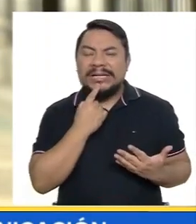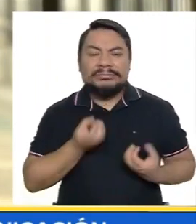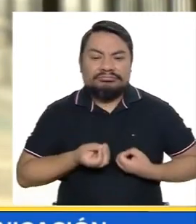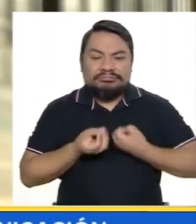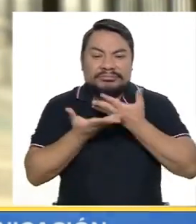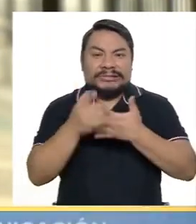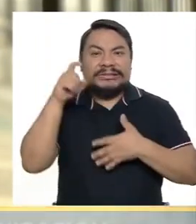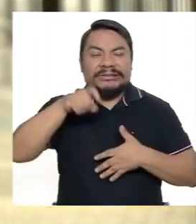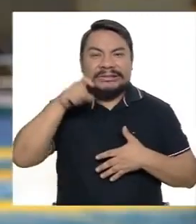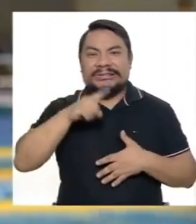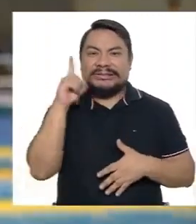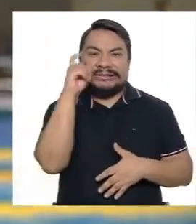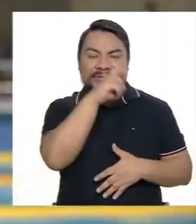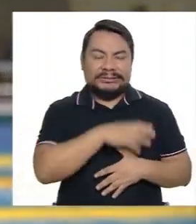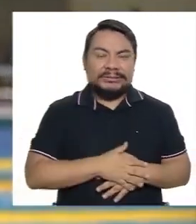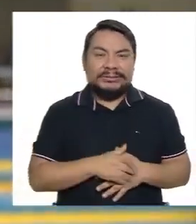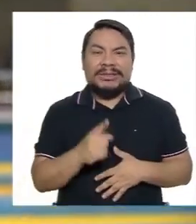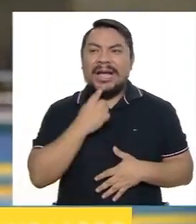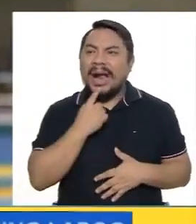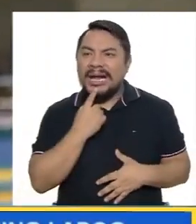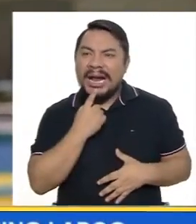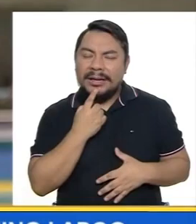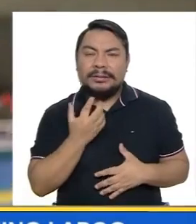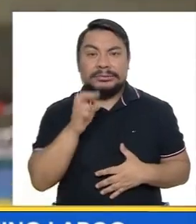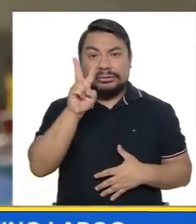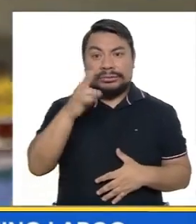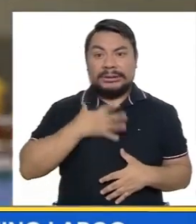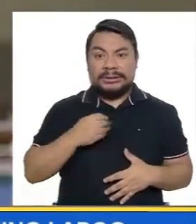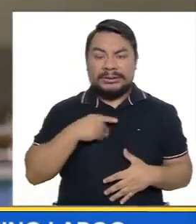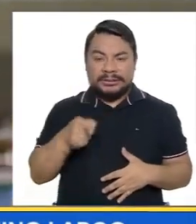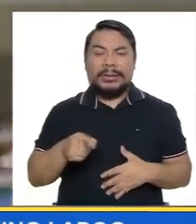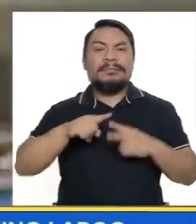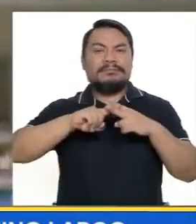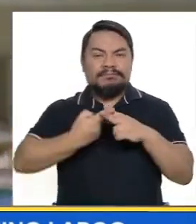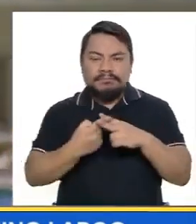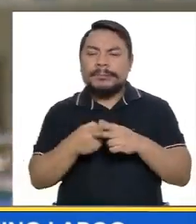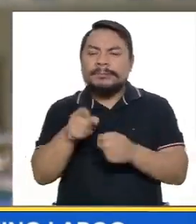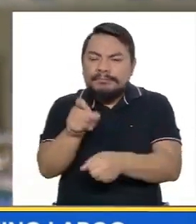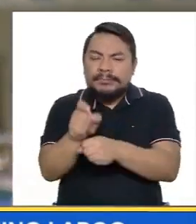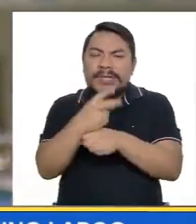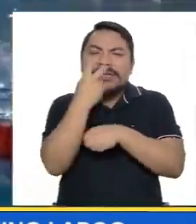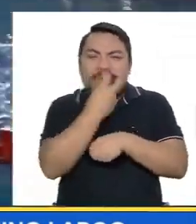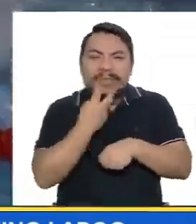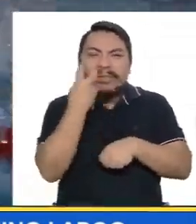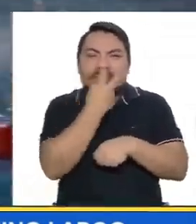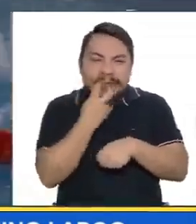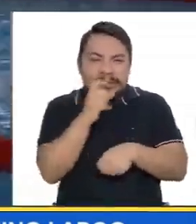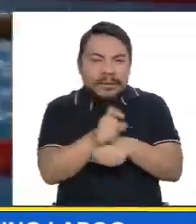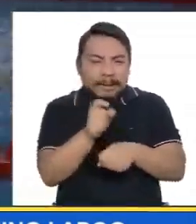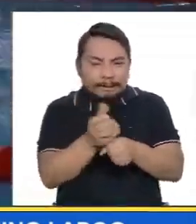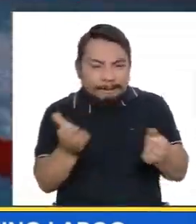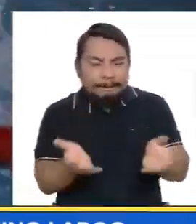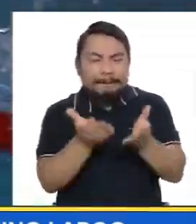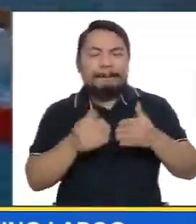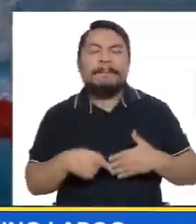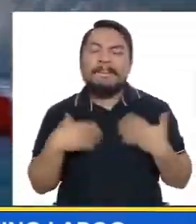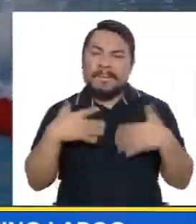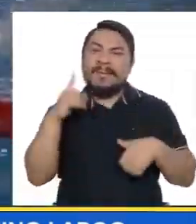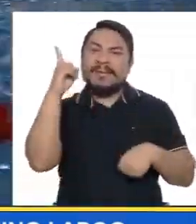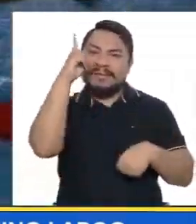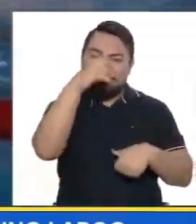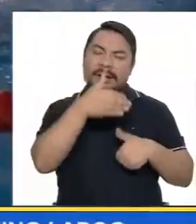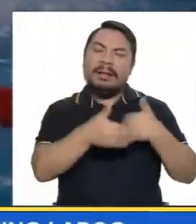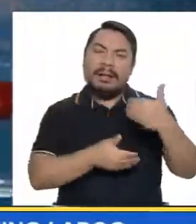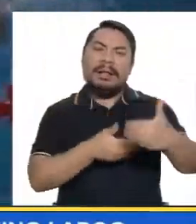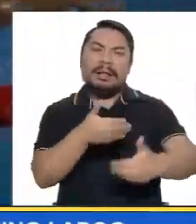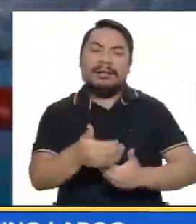manifestar sus necesidades. Desde ahí, de dos años, empezó Bruno a tener terapias. Y fue un camino